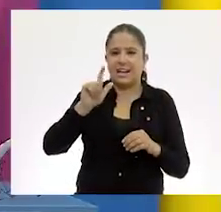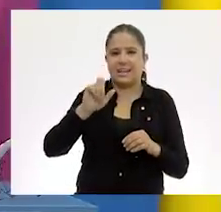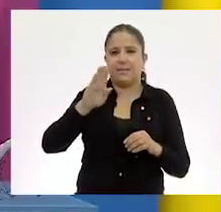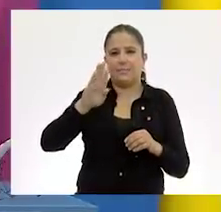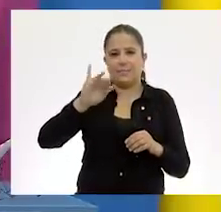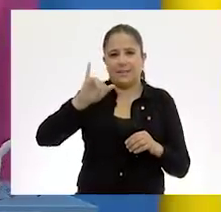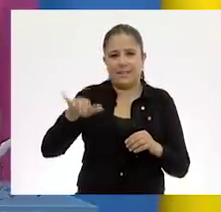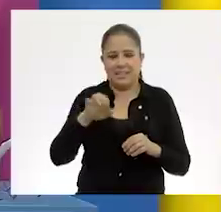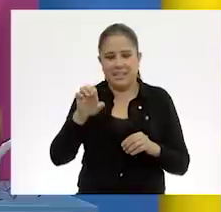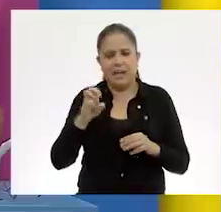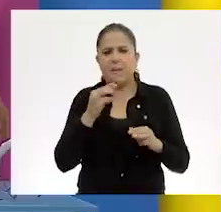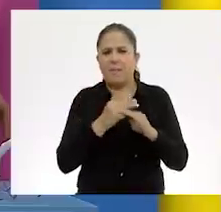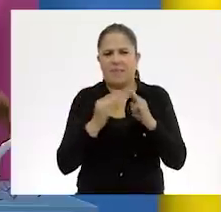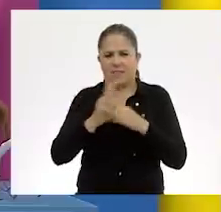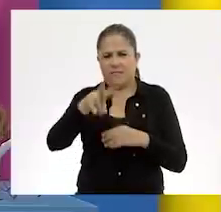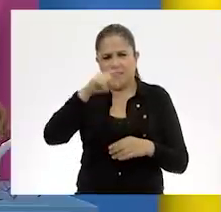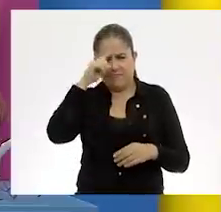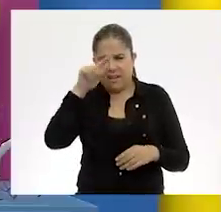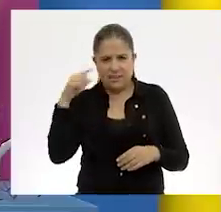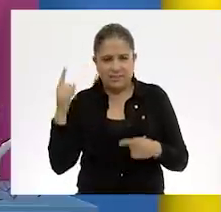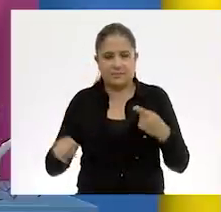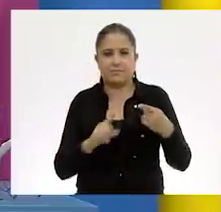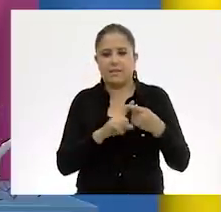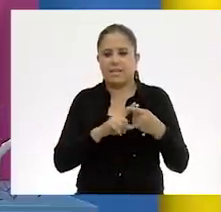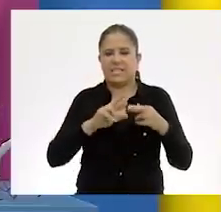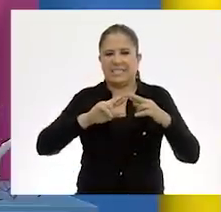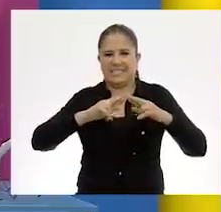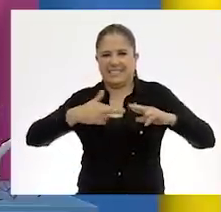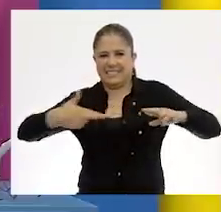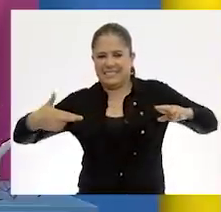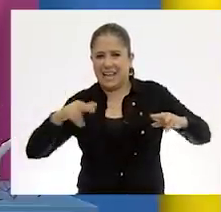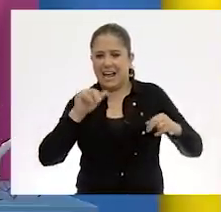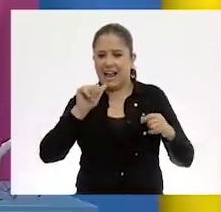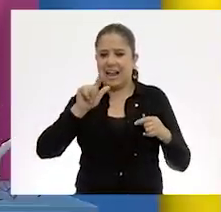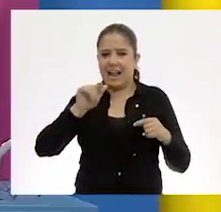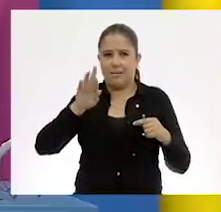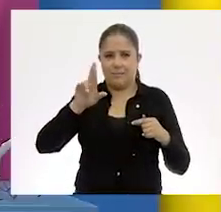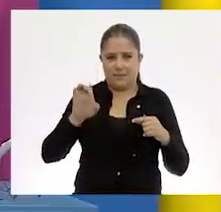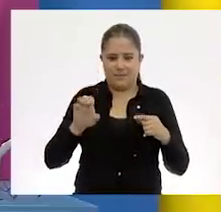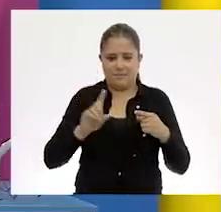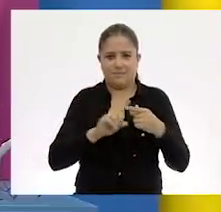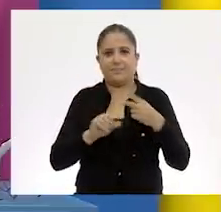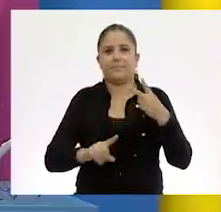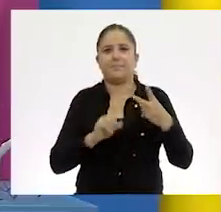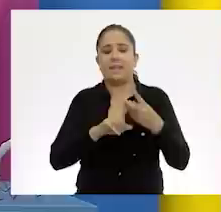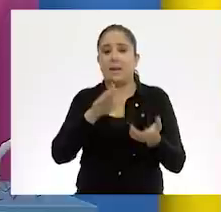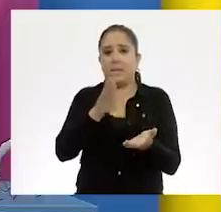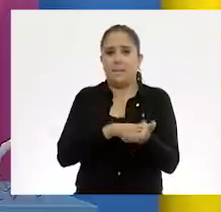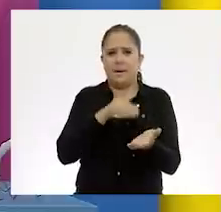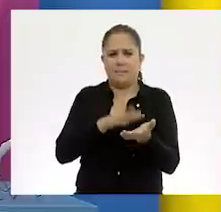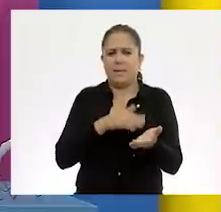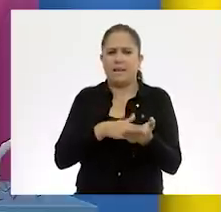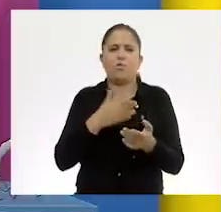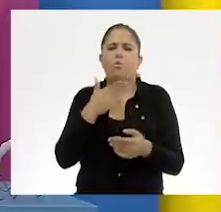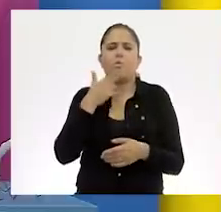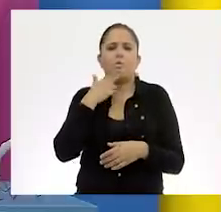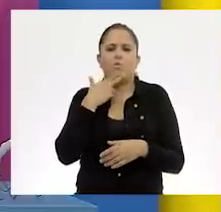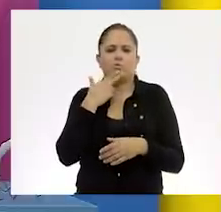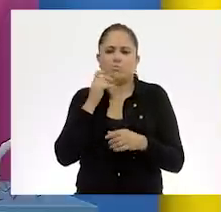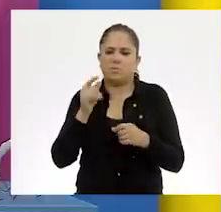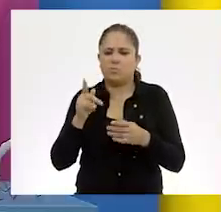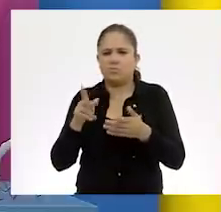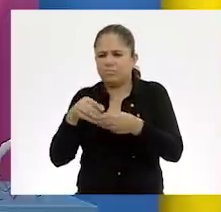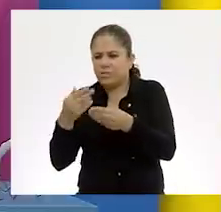Ok. Los materiales son muy sencillos, son alambre, papel del reuso. Este papel podemos